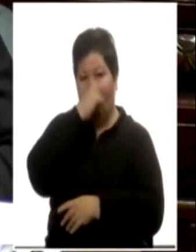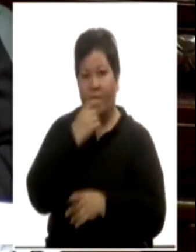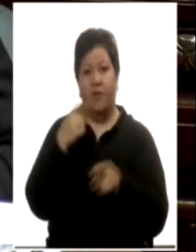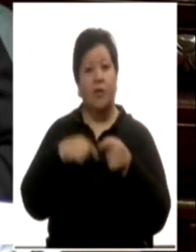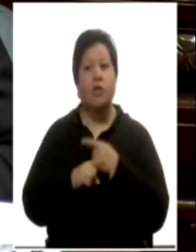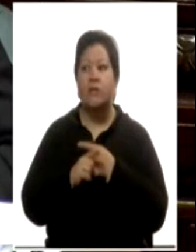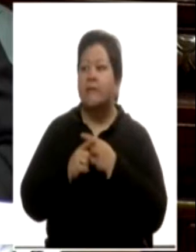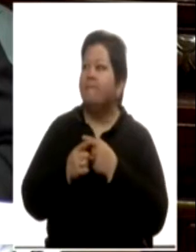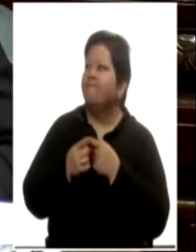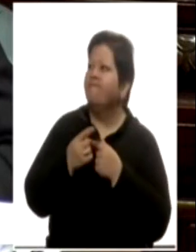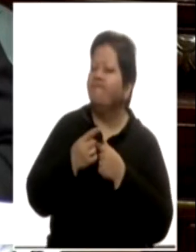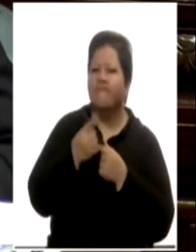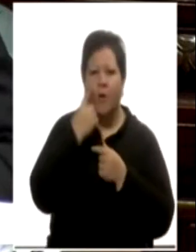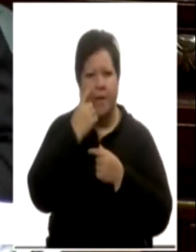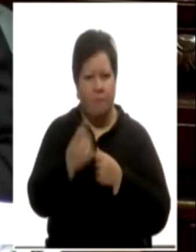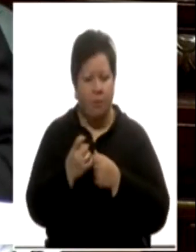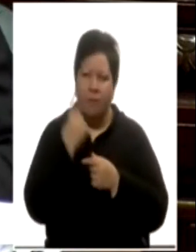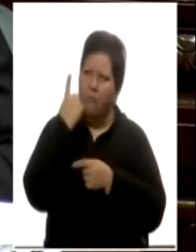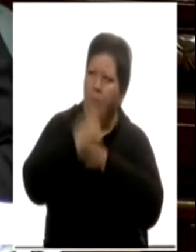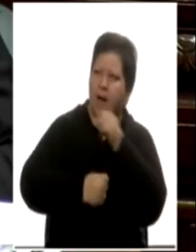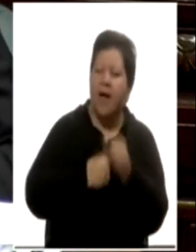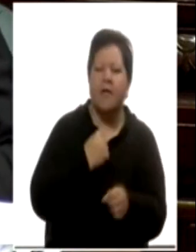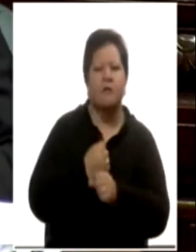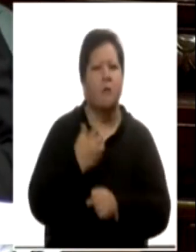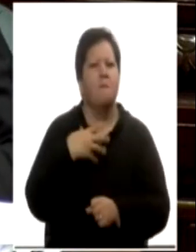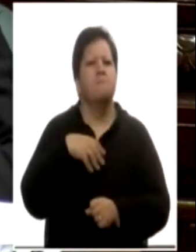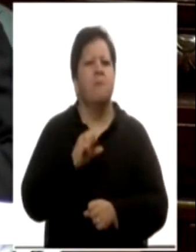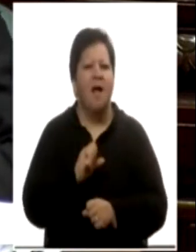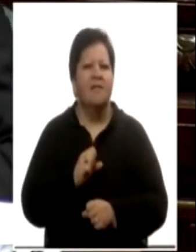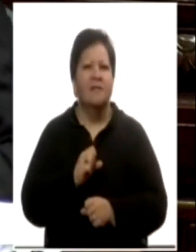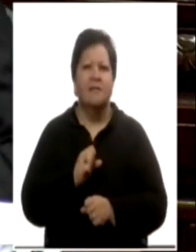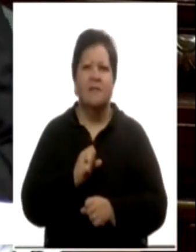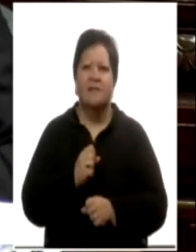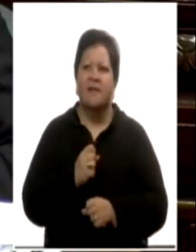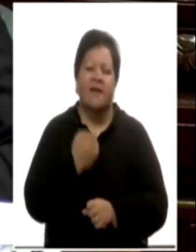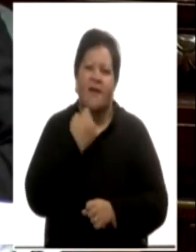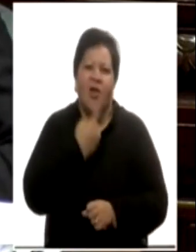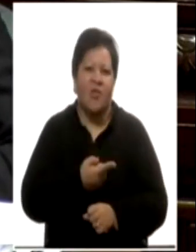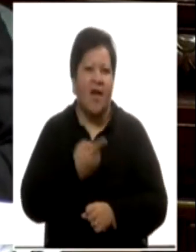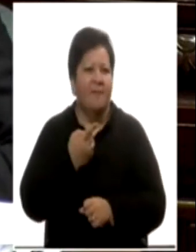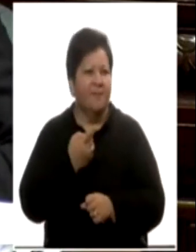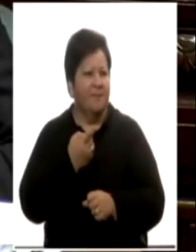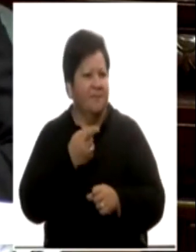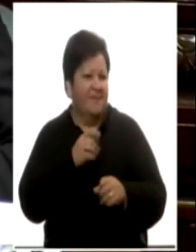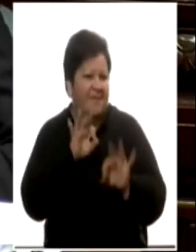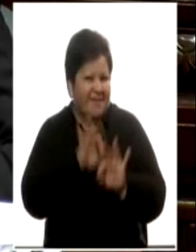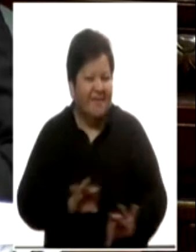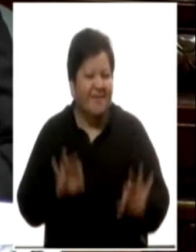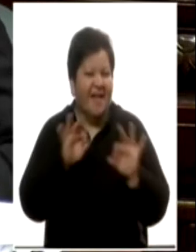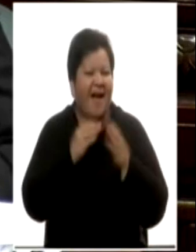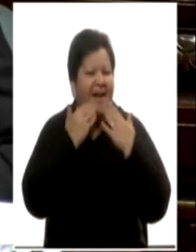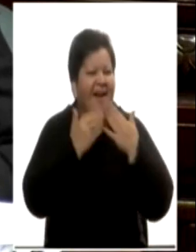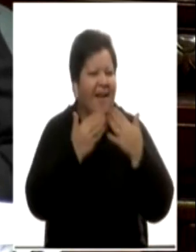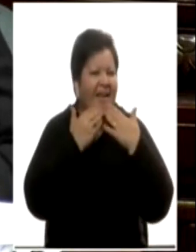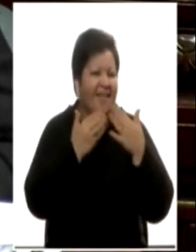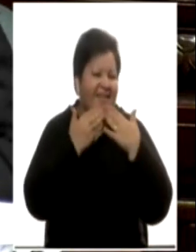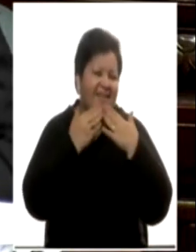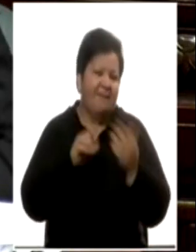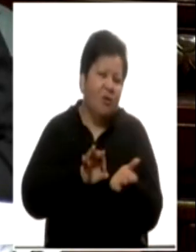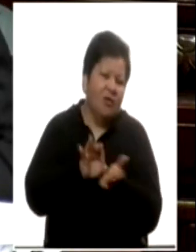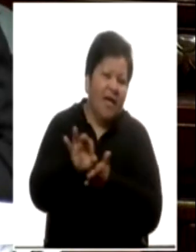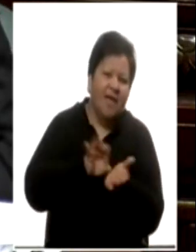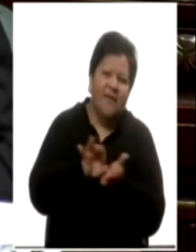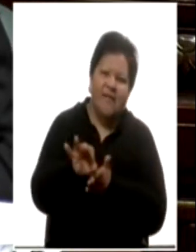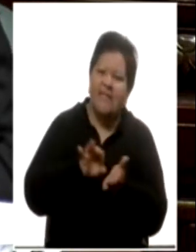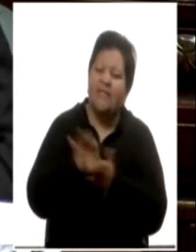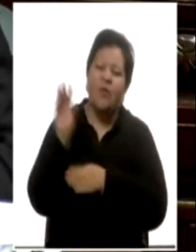no debíamos pasar por alto un año más de nuestro escultor Octavio Podestá, a quien reconocemos y agradecemos los altos servicios que sigue